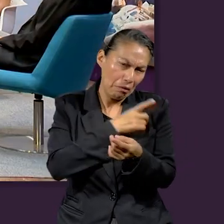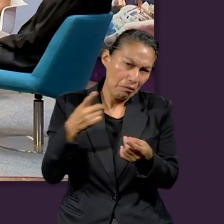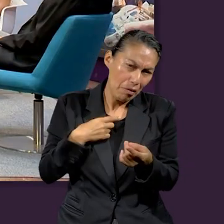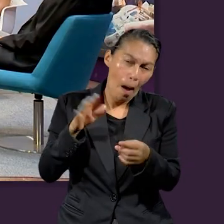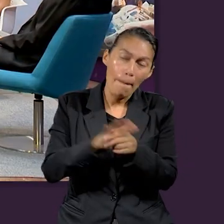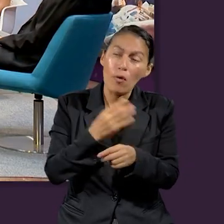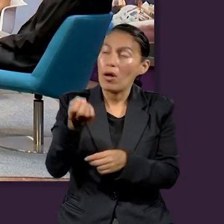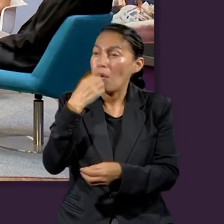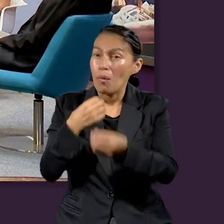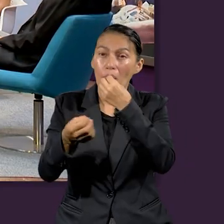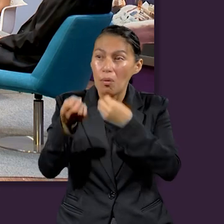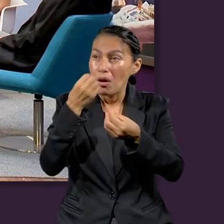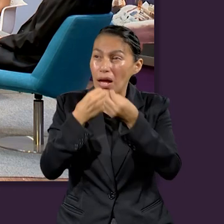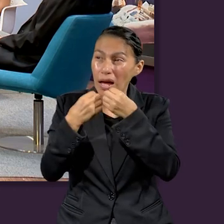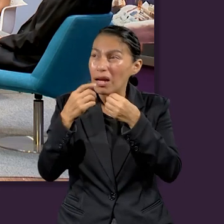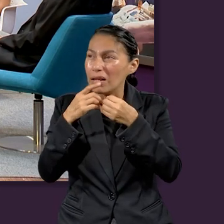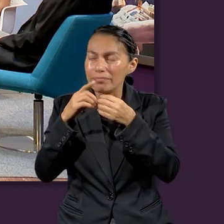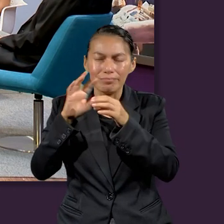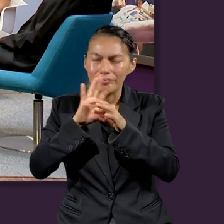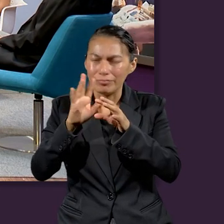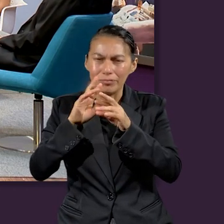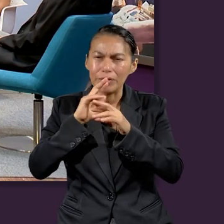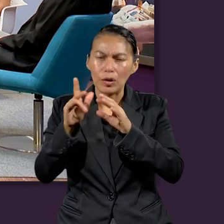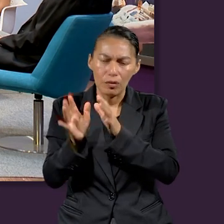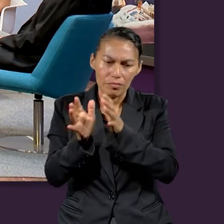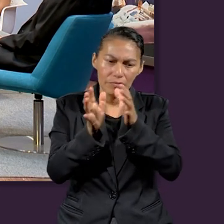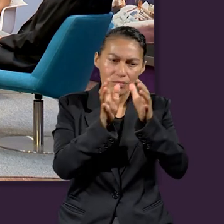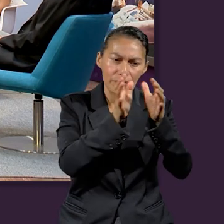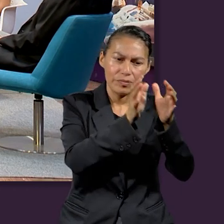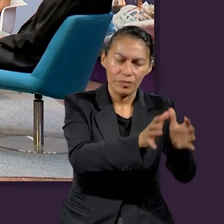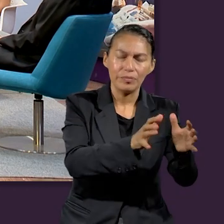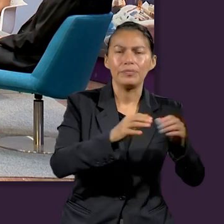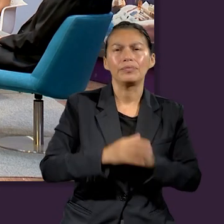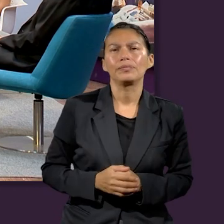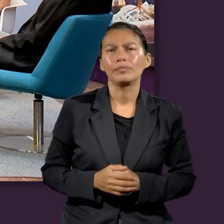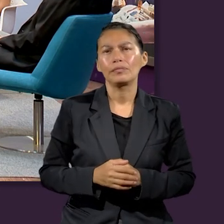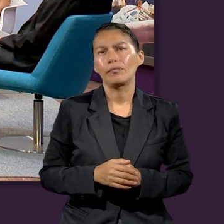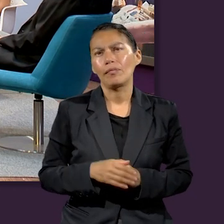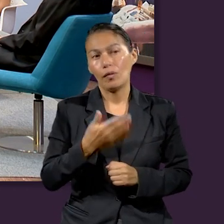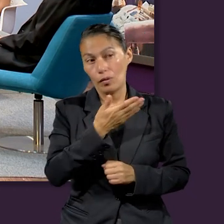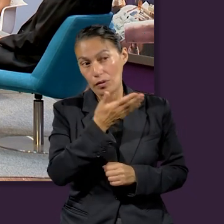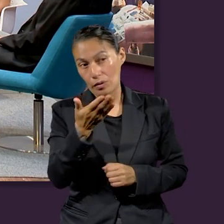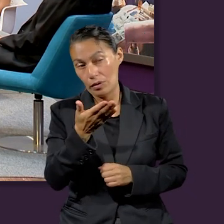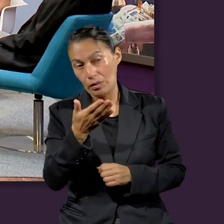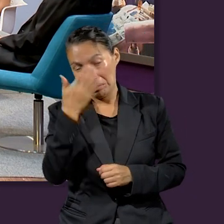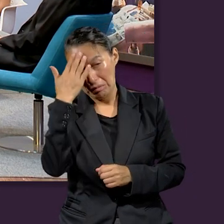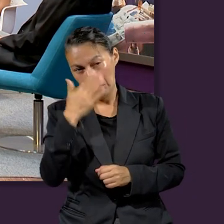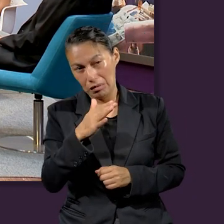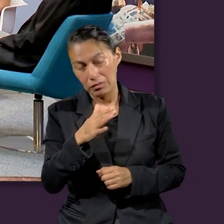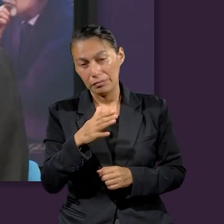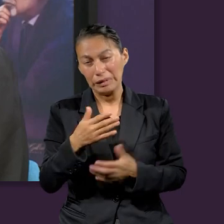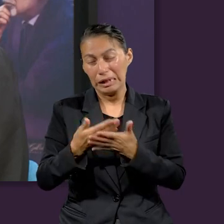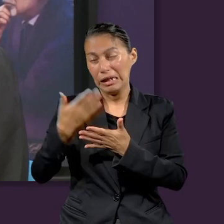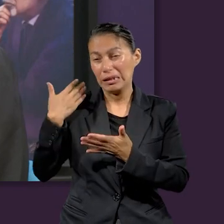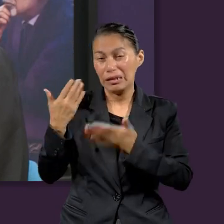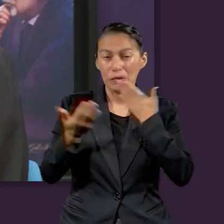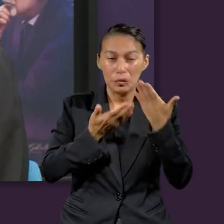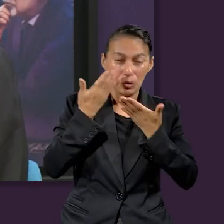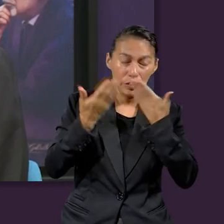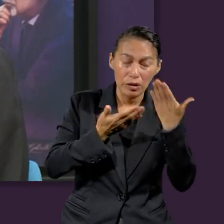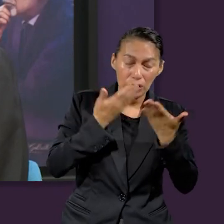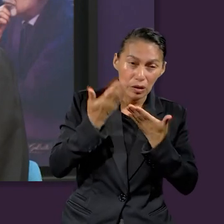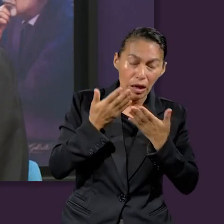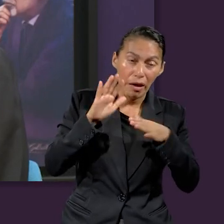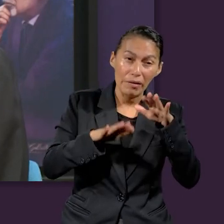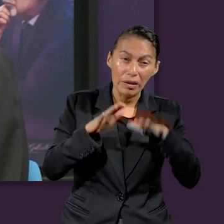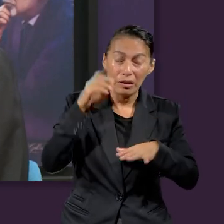Me imagino que ya son profesionistas, están en la maestría, quizás ya no tanto, pero cuando uno estaba en la carrera, no sé si se acuerdan,